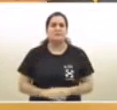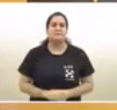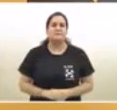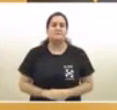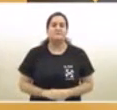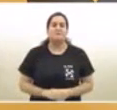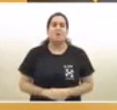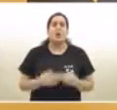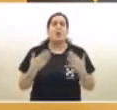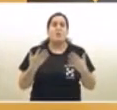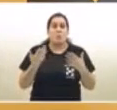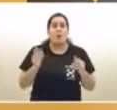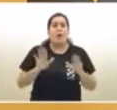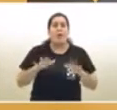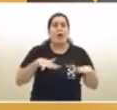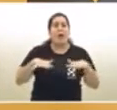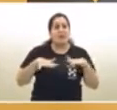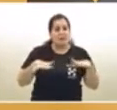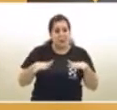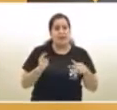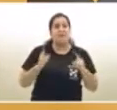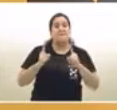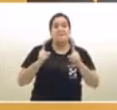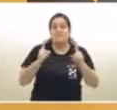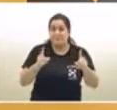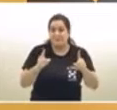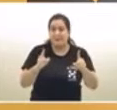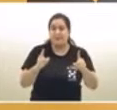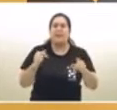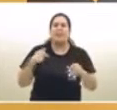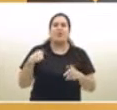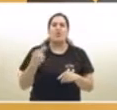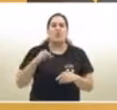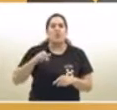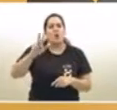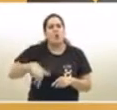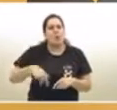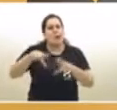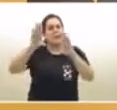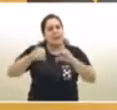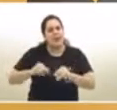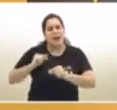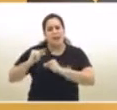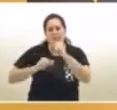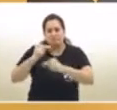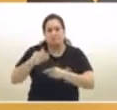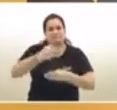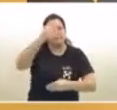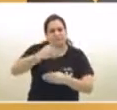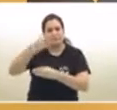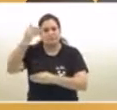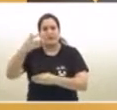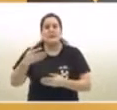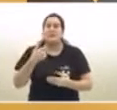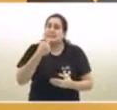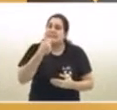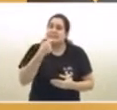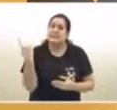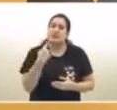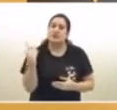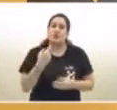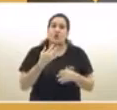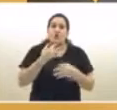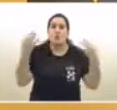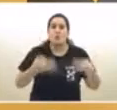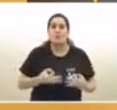actividades de nuestro plan integral, gradual, de puesta en marcha, en la medida que cumplamos, que sigamos cumpliendo, porque el nivel de casos